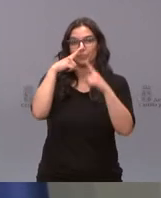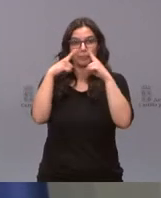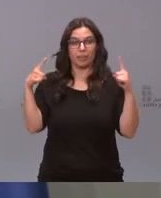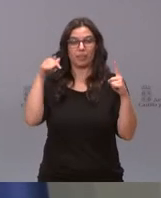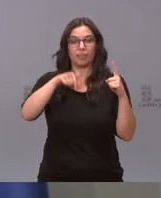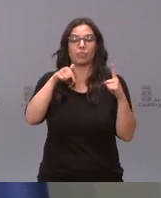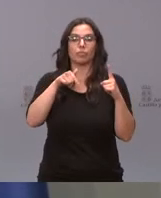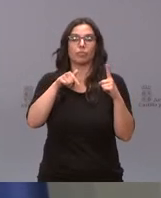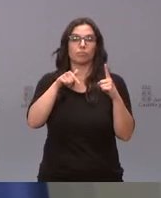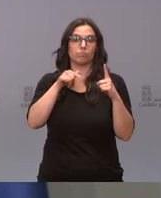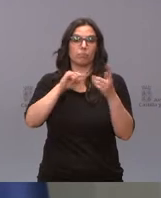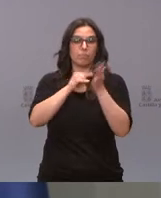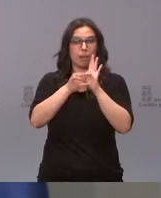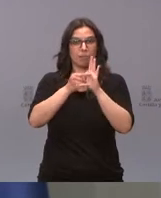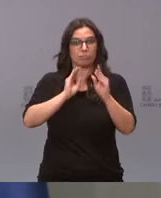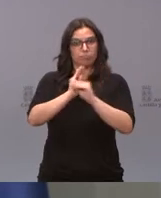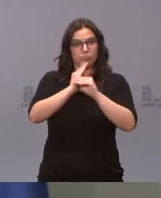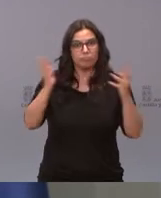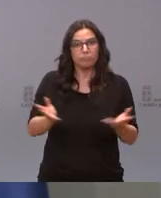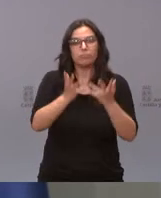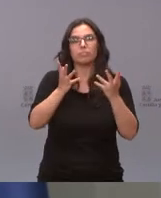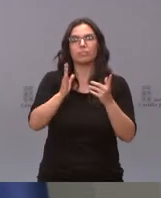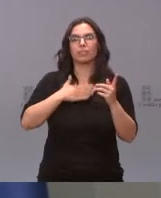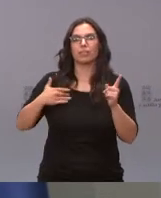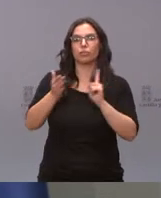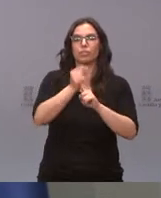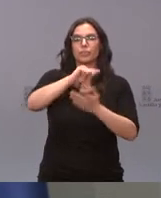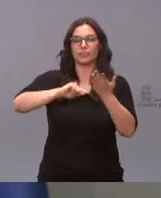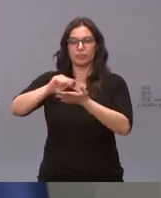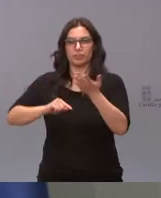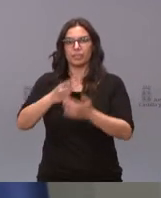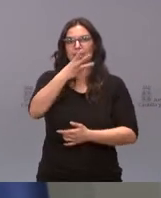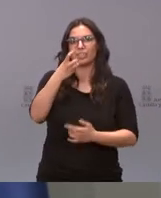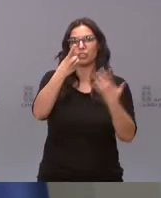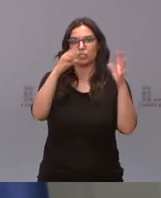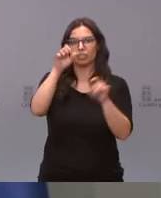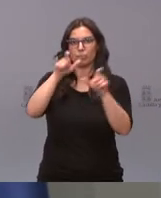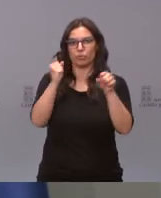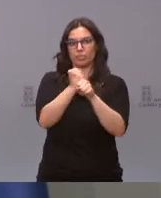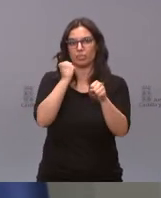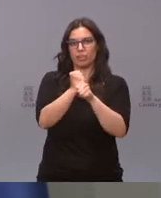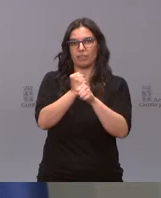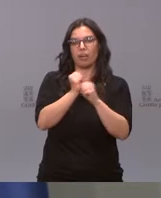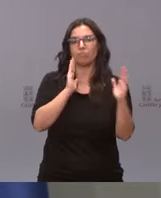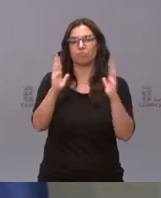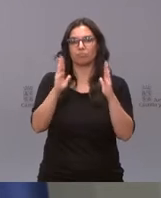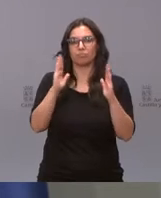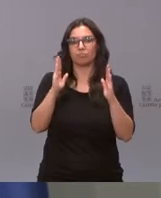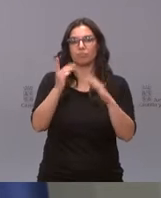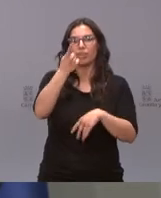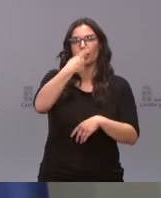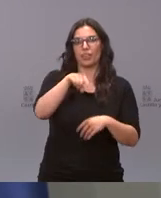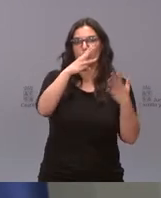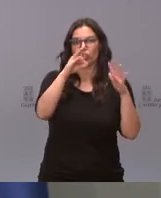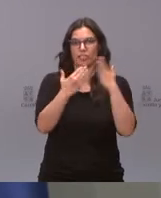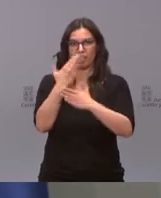conseguir una contratación de unos 360 trabajadores durante un periodo de 180 días.